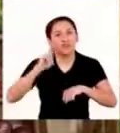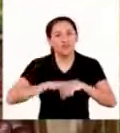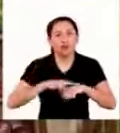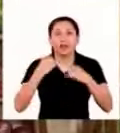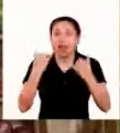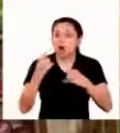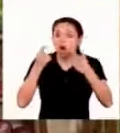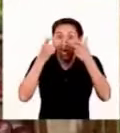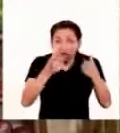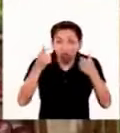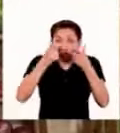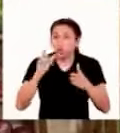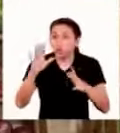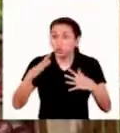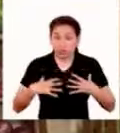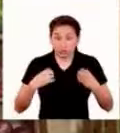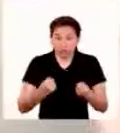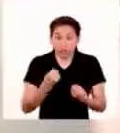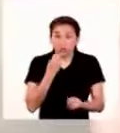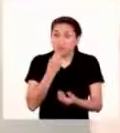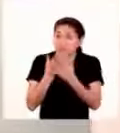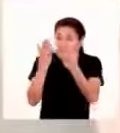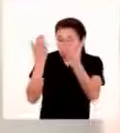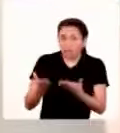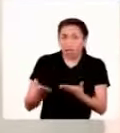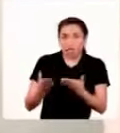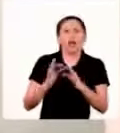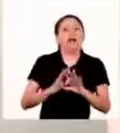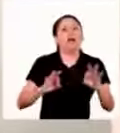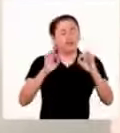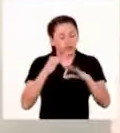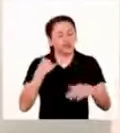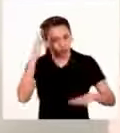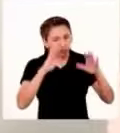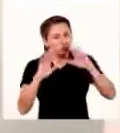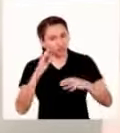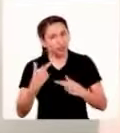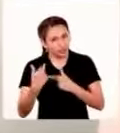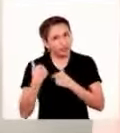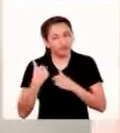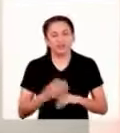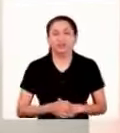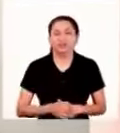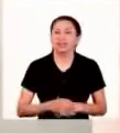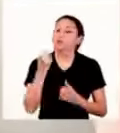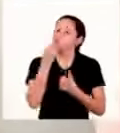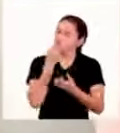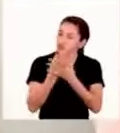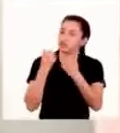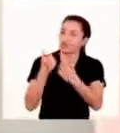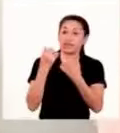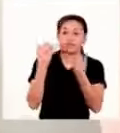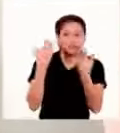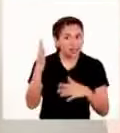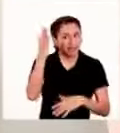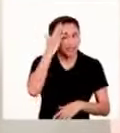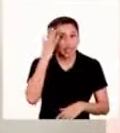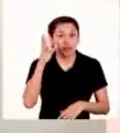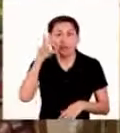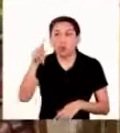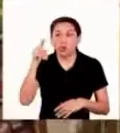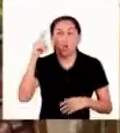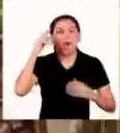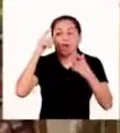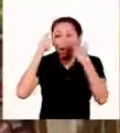sus controles es básico si quiero mantener su salud y bienestar muy bien dicho hijo ya sabes a ocuparse no